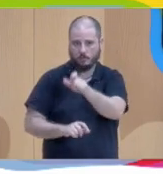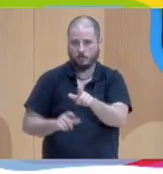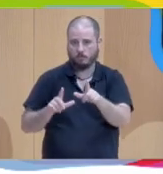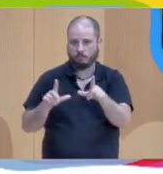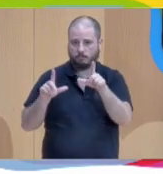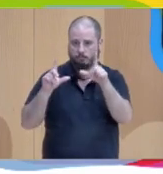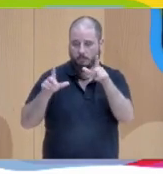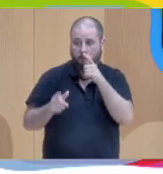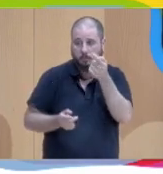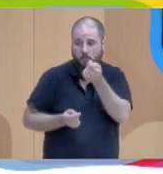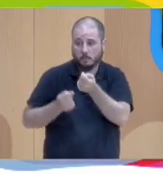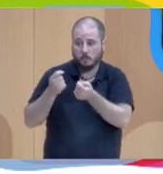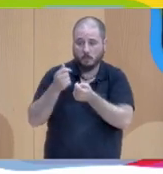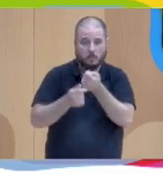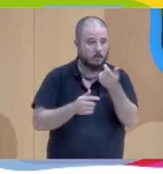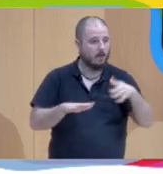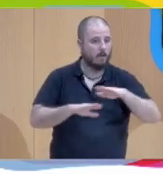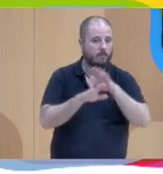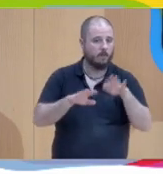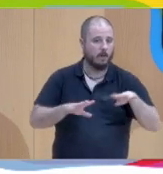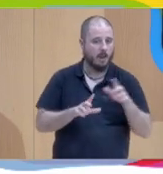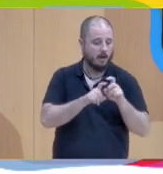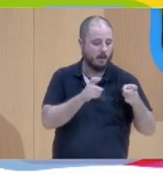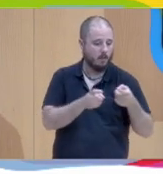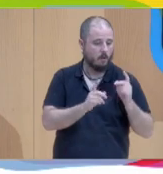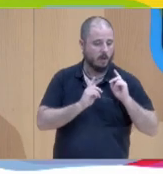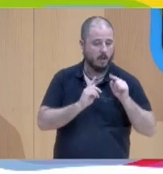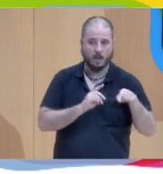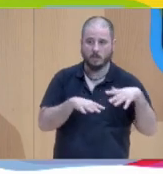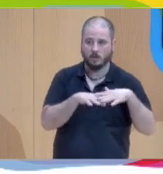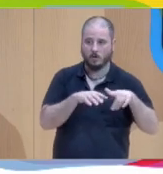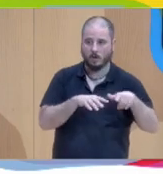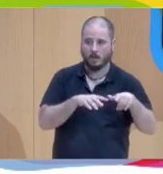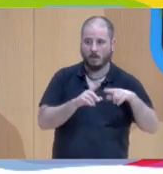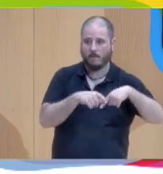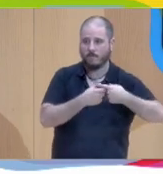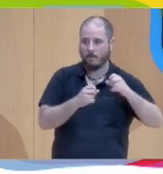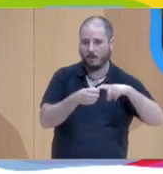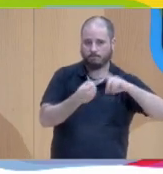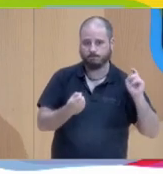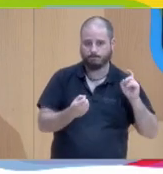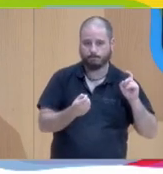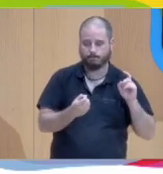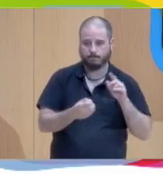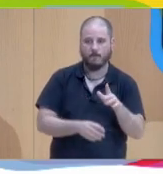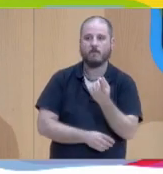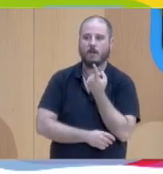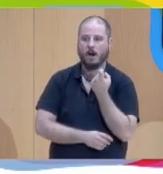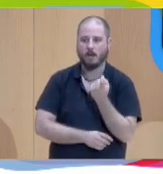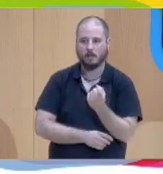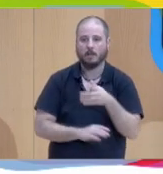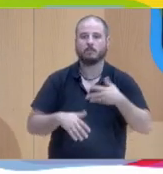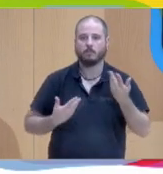haciendo reuniones de caso de red sin las familias. Entonces, tenemos todavía ese camino de incorporarlas, de tenerlas